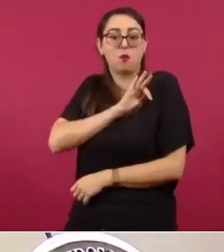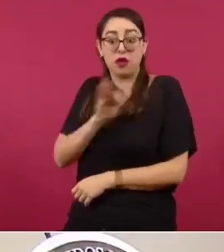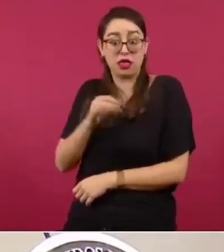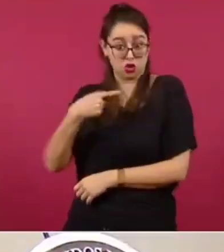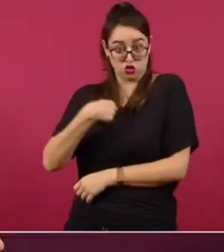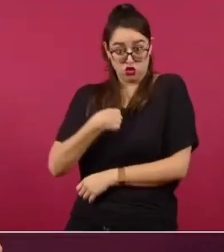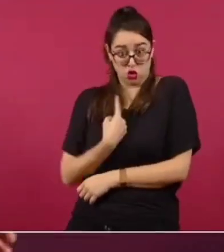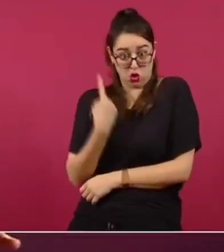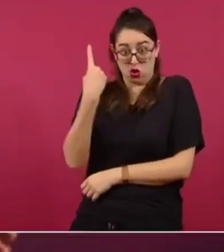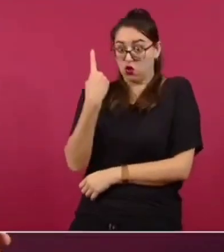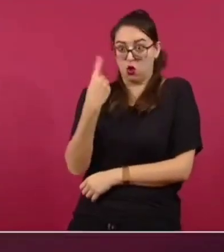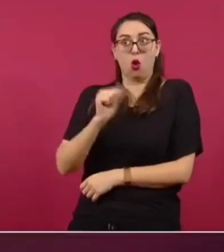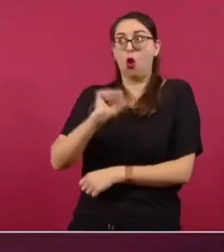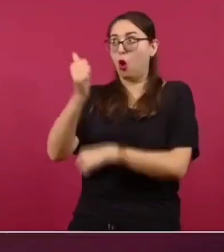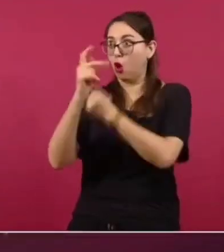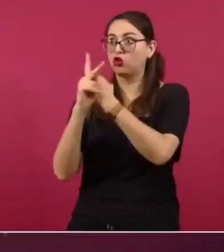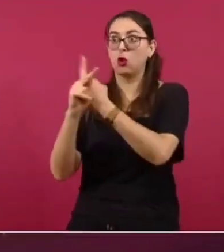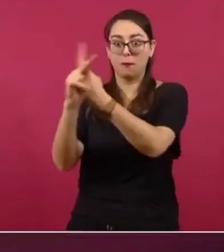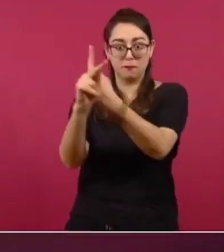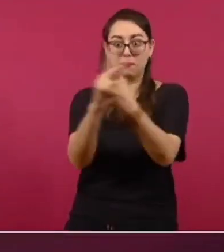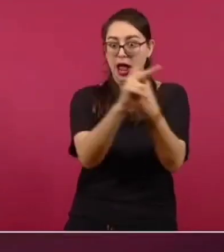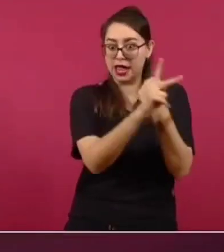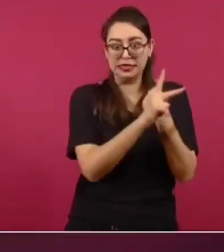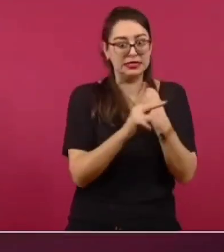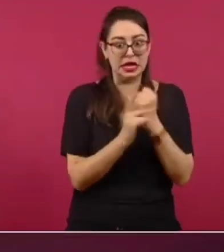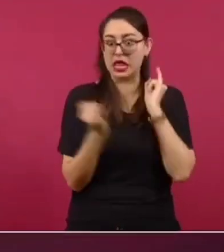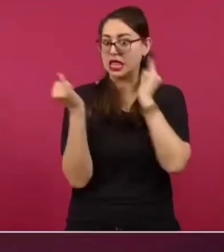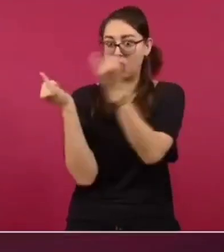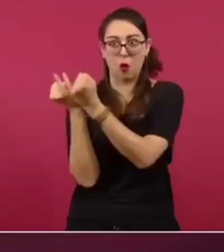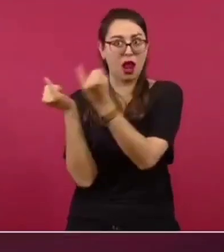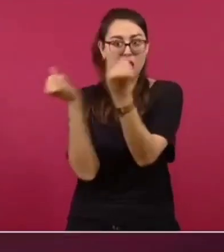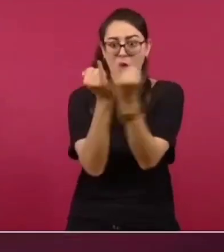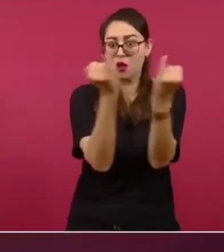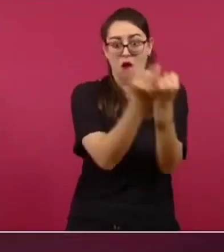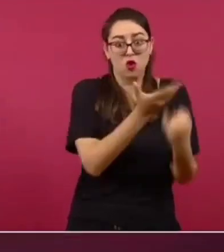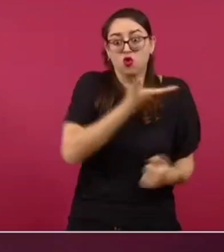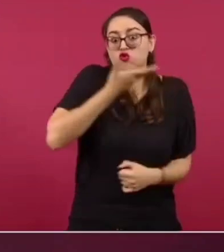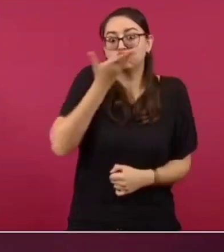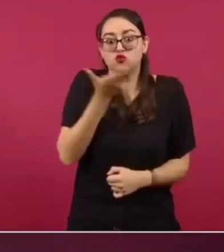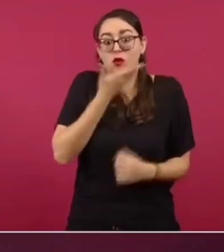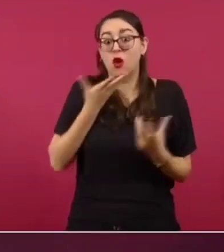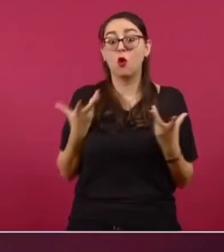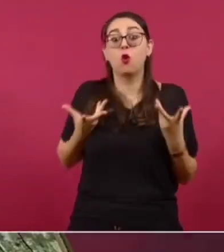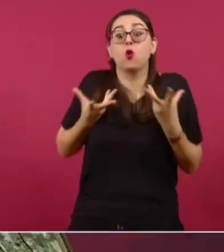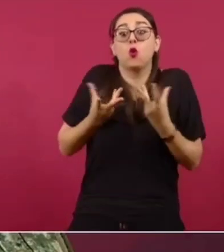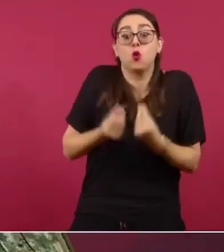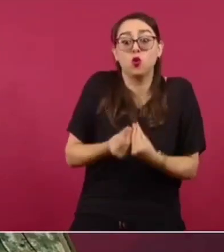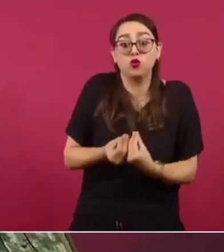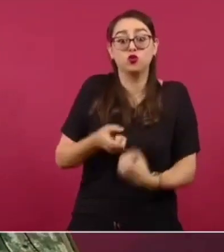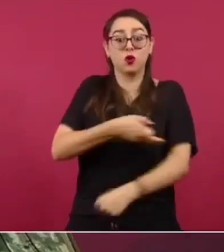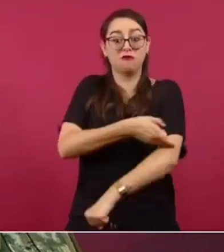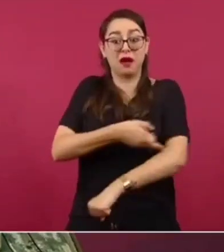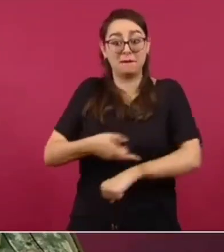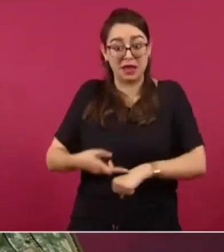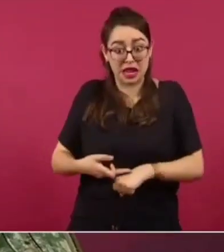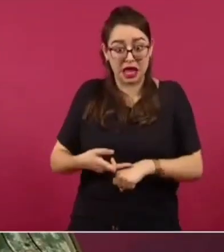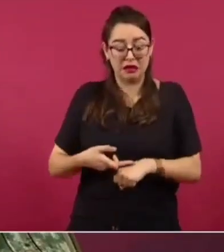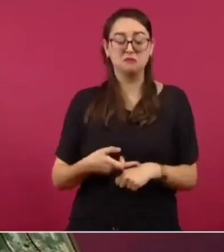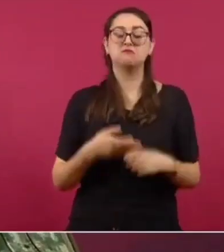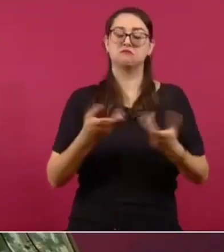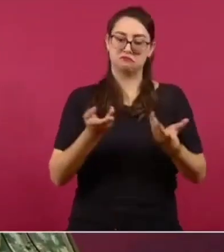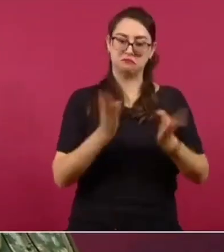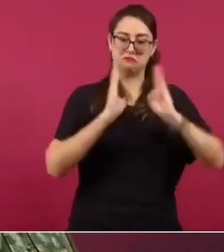es una forma que se ha destilado desde hace mucho tiempo y se planean actividades oficiales